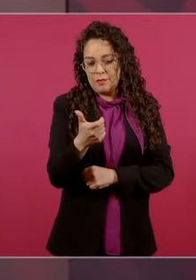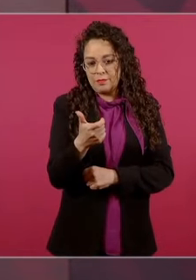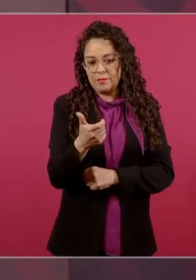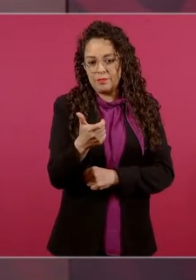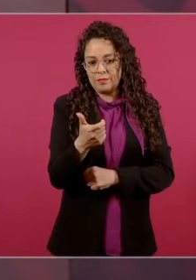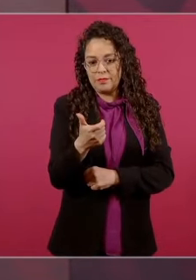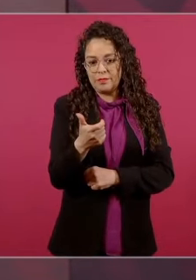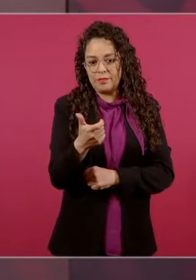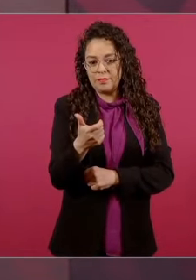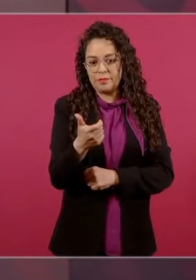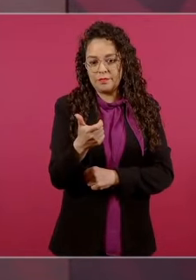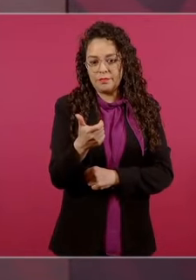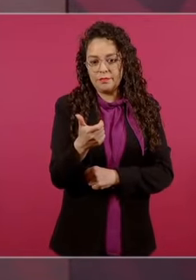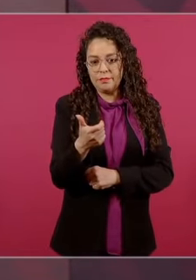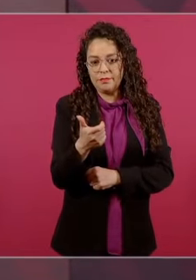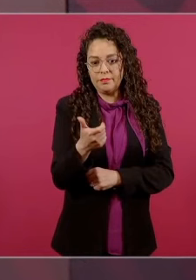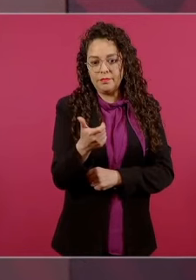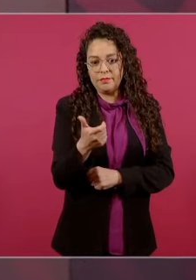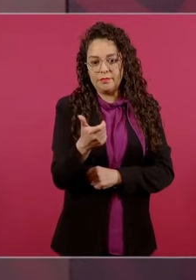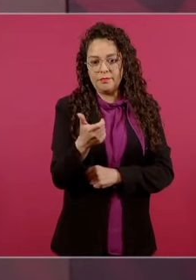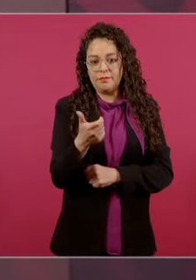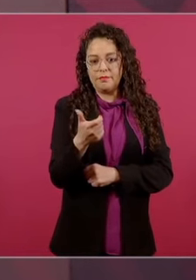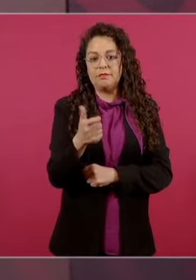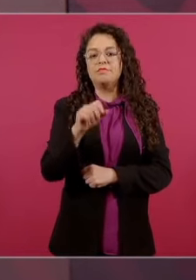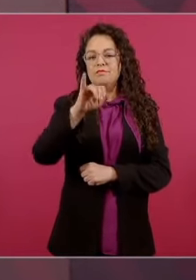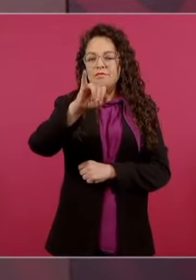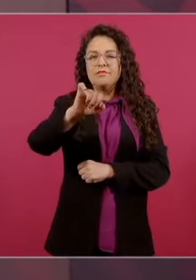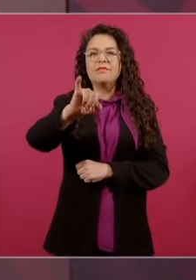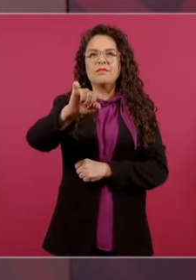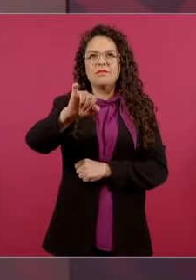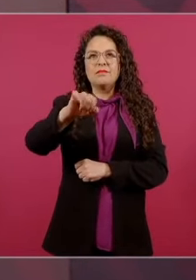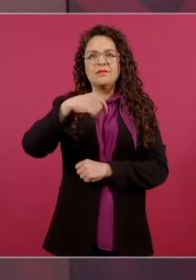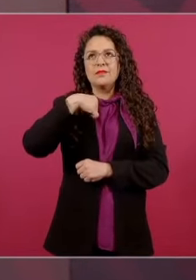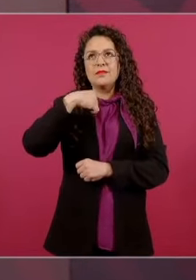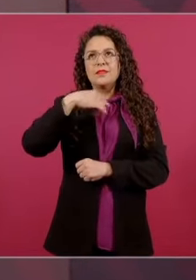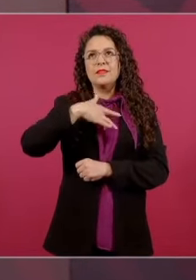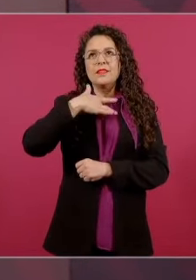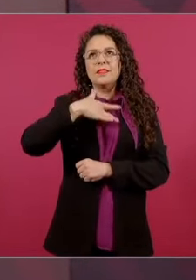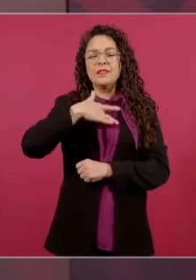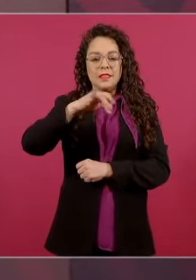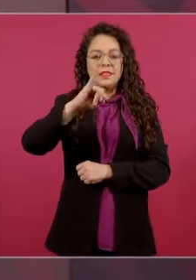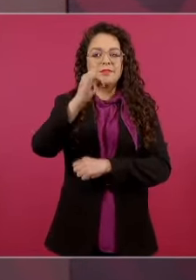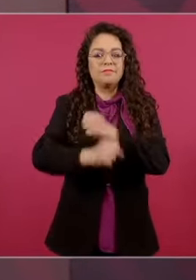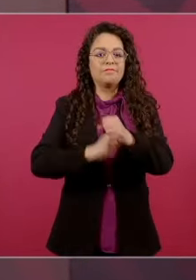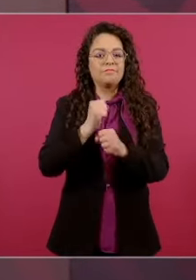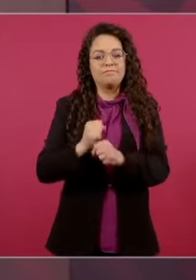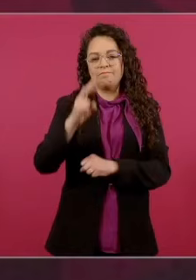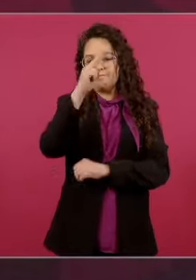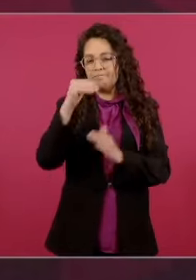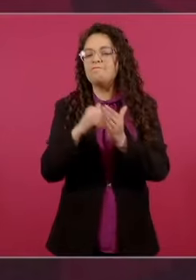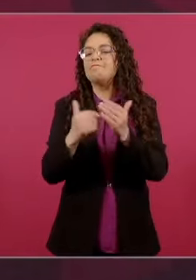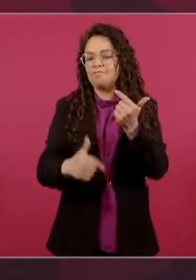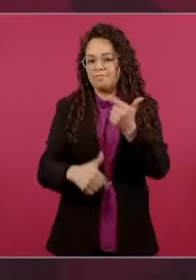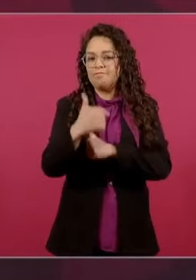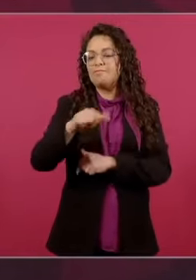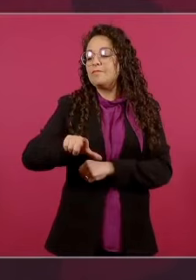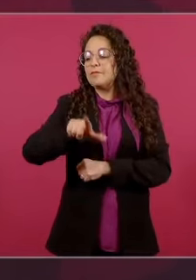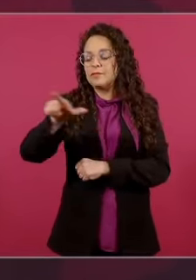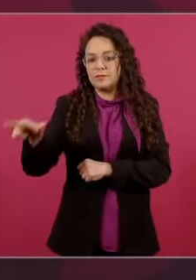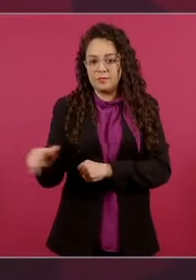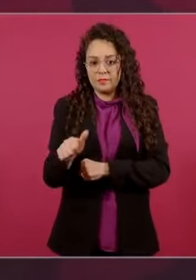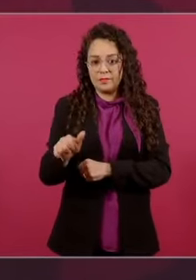no sé si fue, sí, fue después del 12, y eso lo doné.